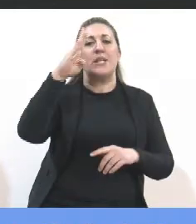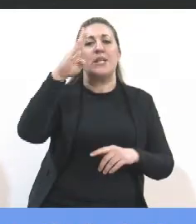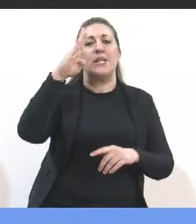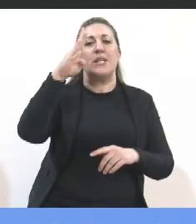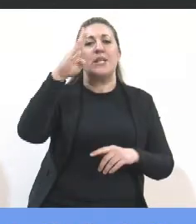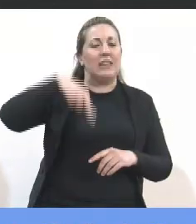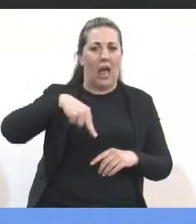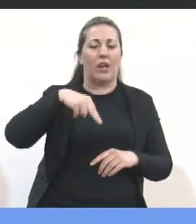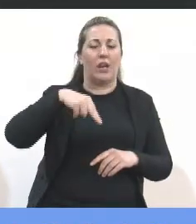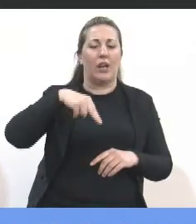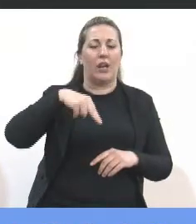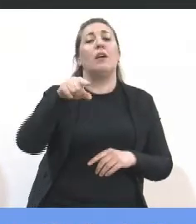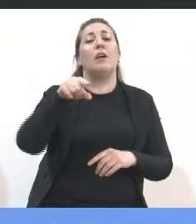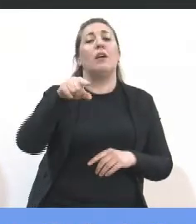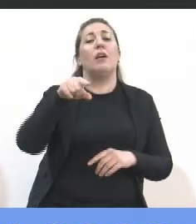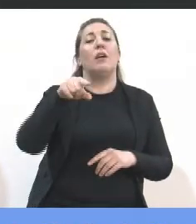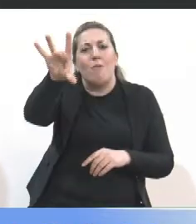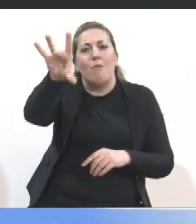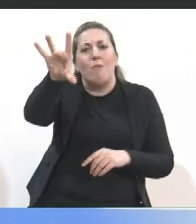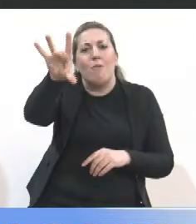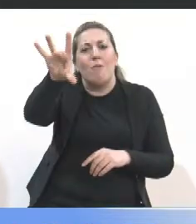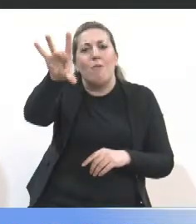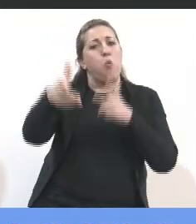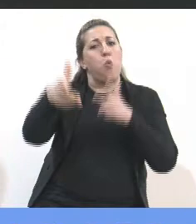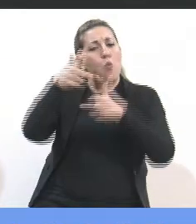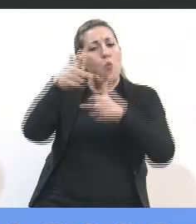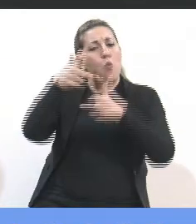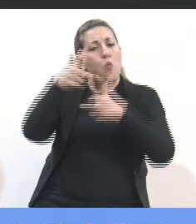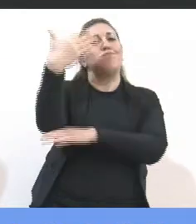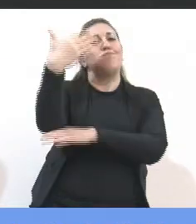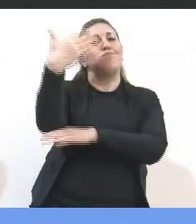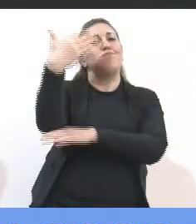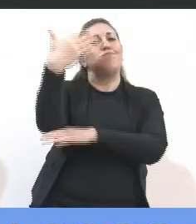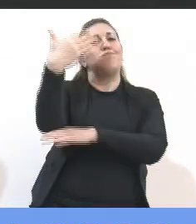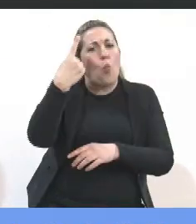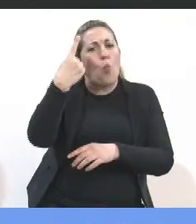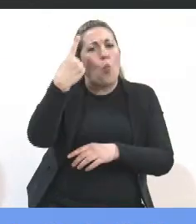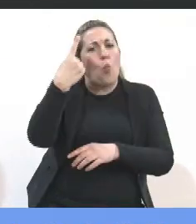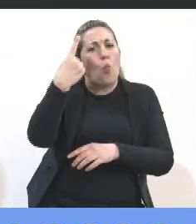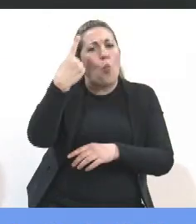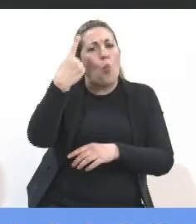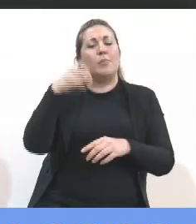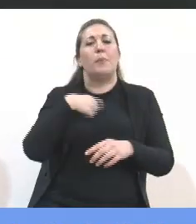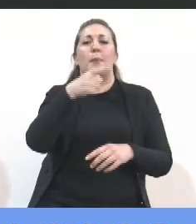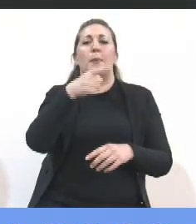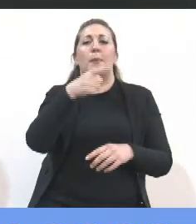voy a tomar alguna idea que él vertía en una charla que daba porque me pareció muy